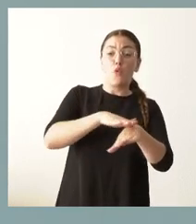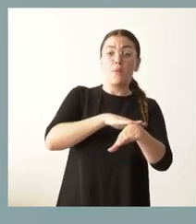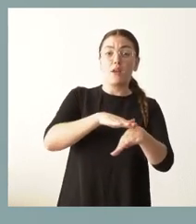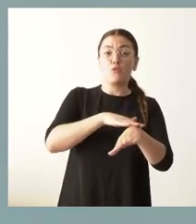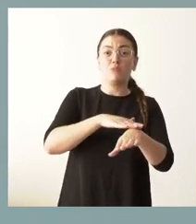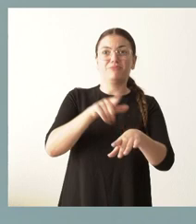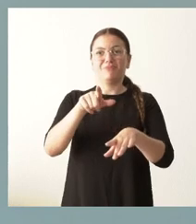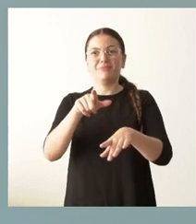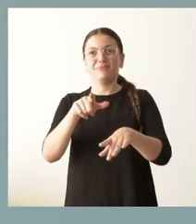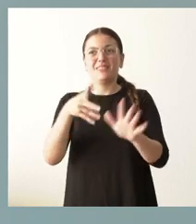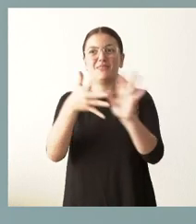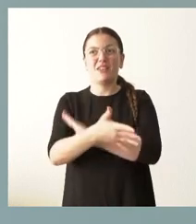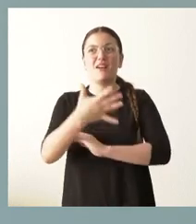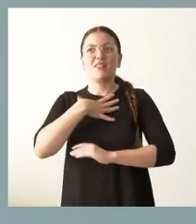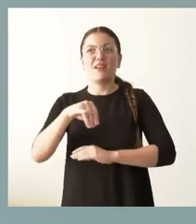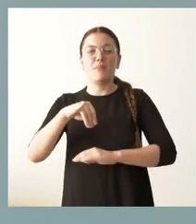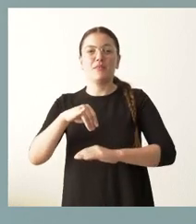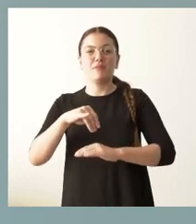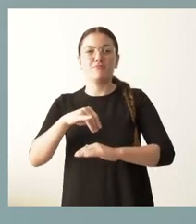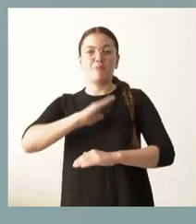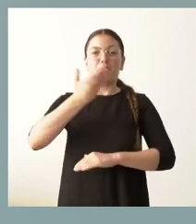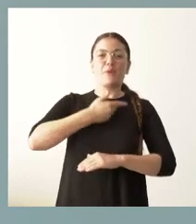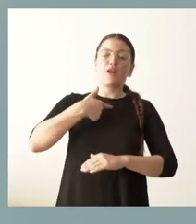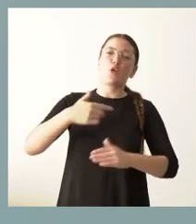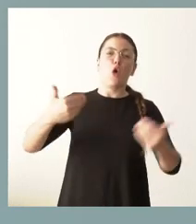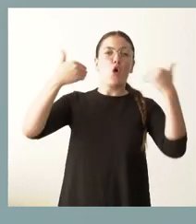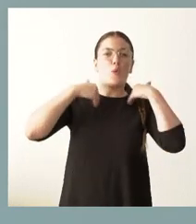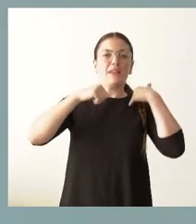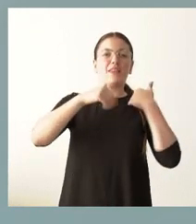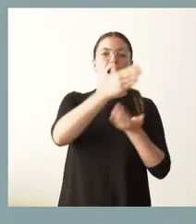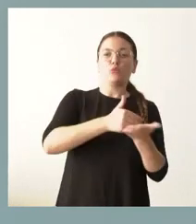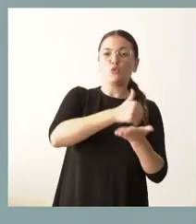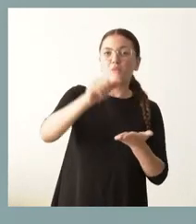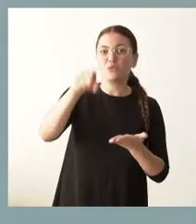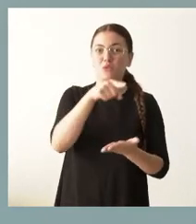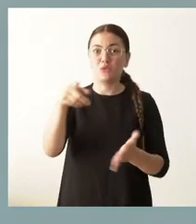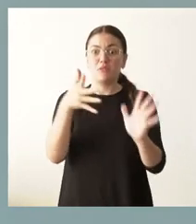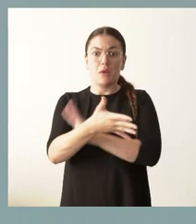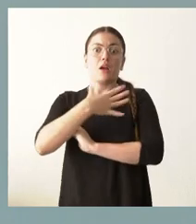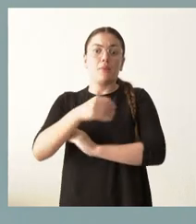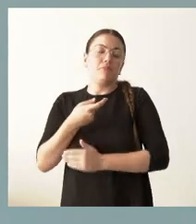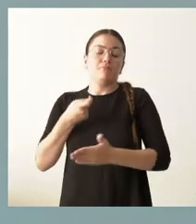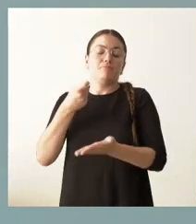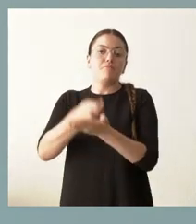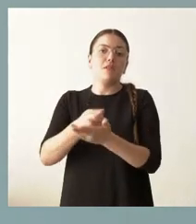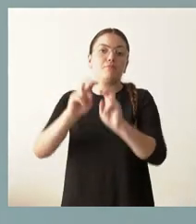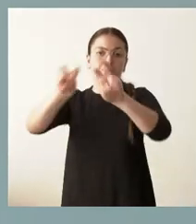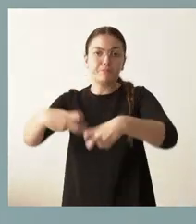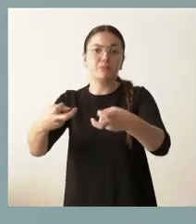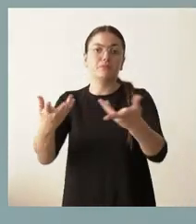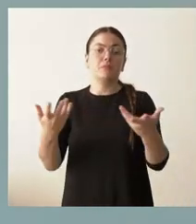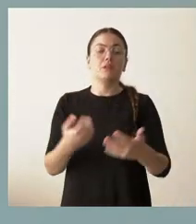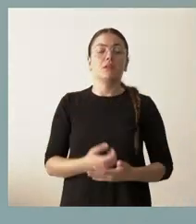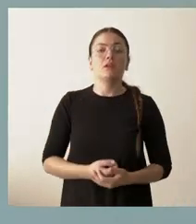invadir las competencias autonómicas, que es lo que en su caso determinaría la presentación de un recurso por parte de la comunidad autónoma. Por tanto, una